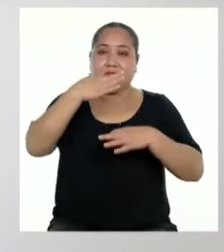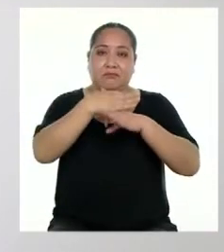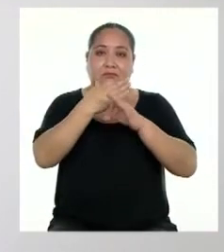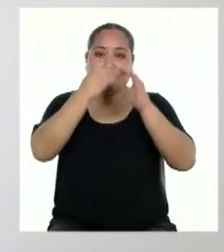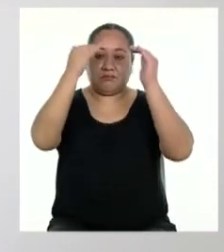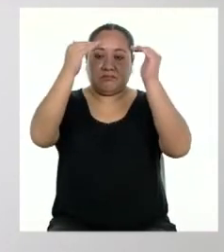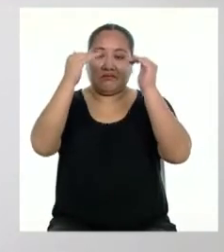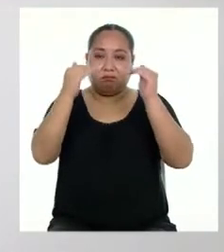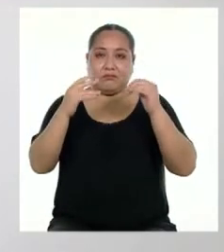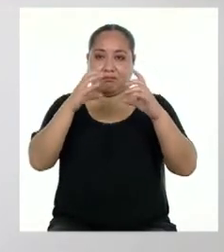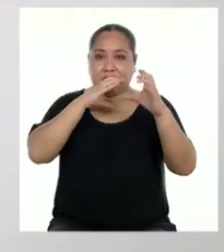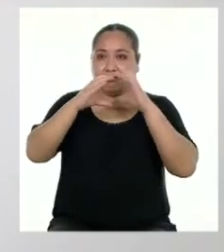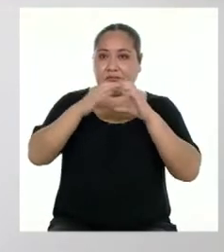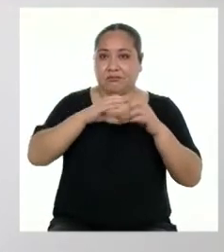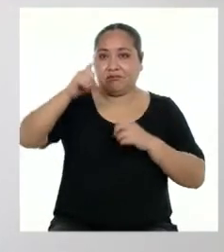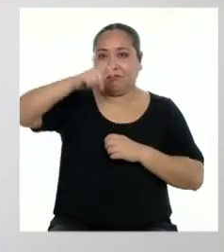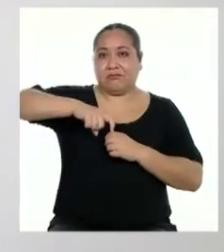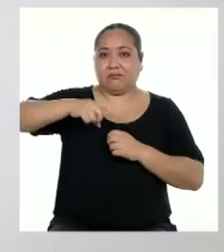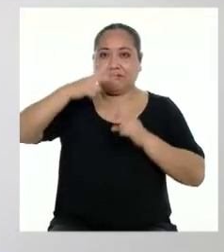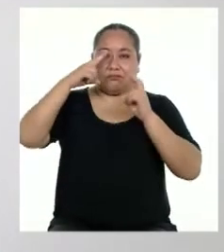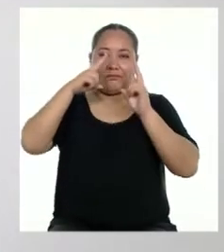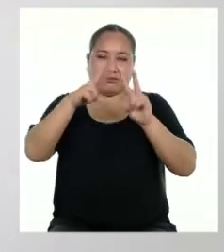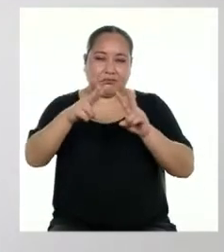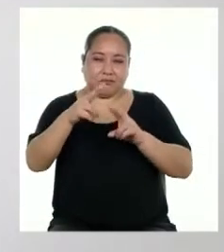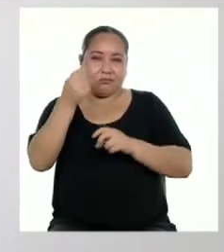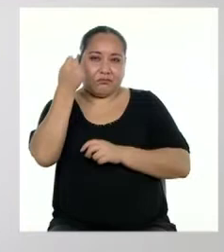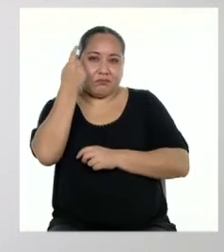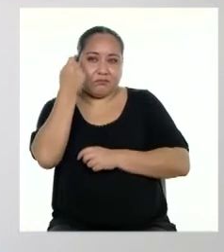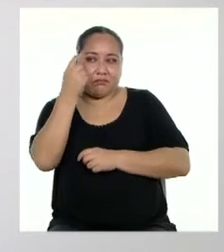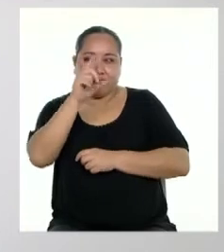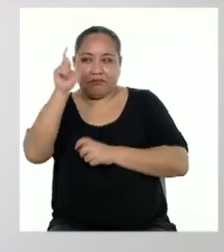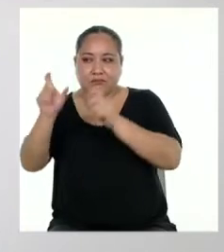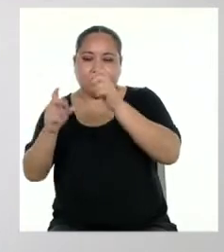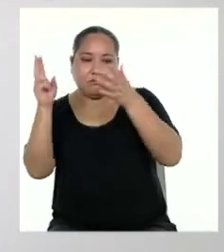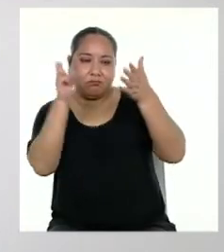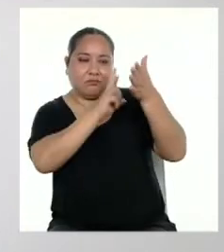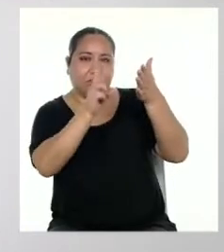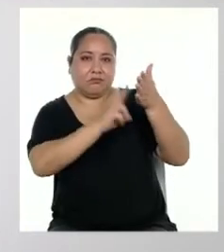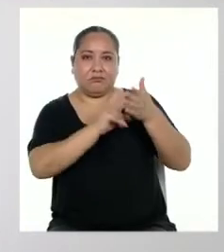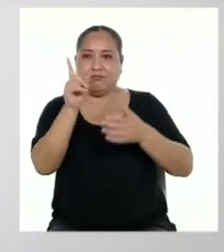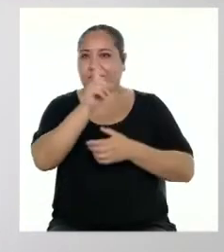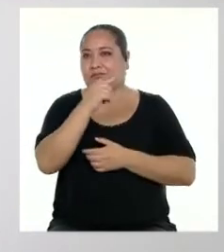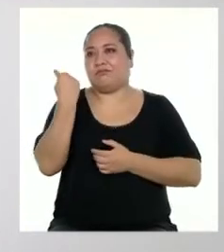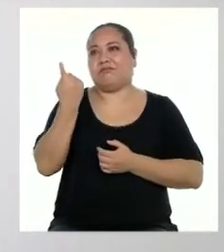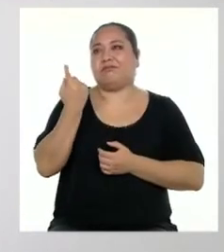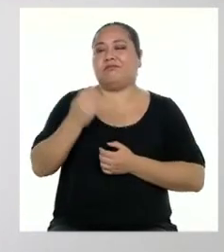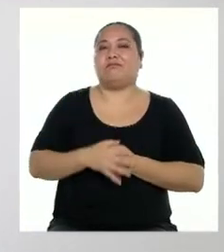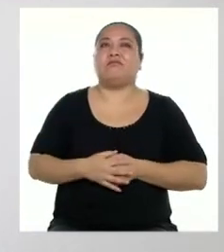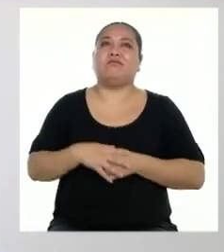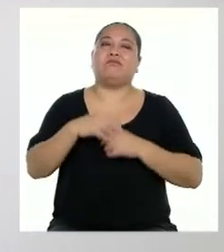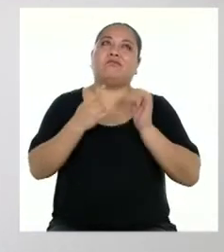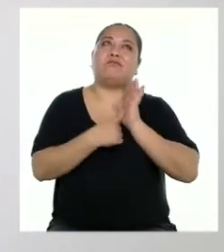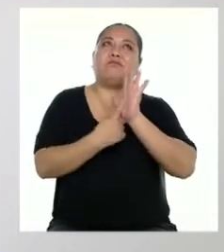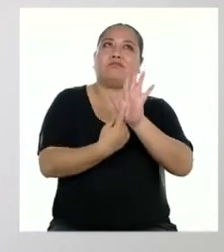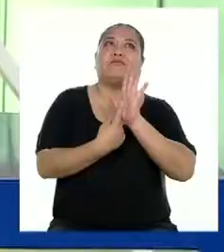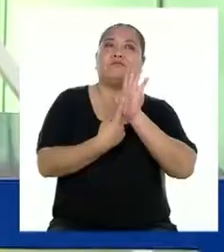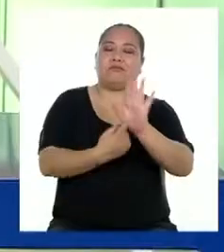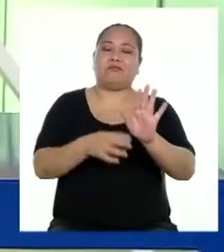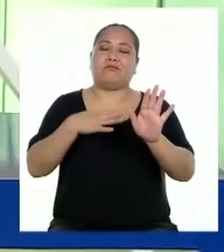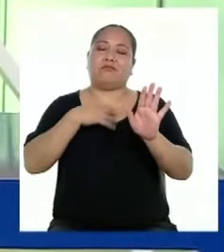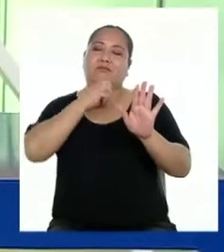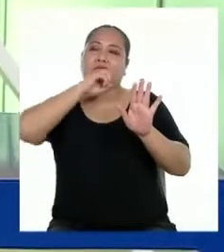comunicativo. Tiene que poder ser entendida por la audiencia. No es únicamente expresión y ya.